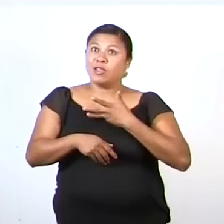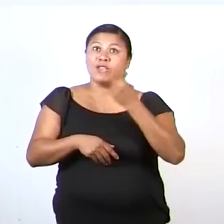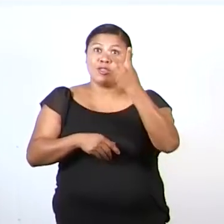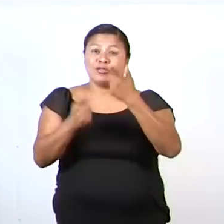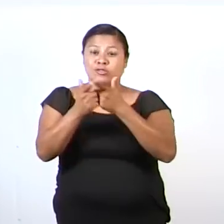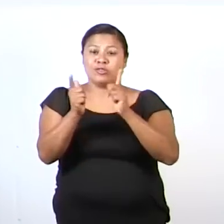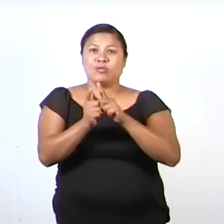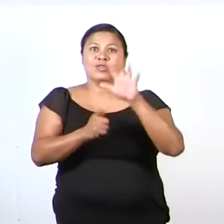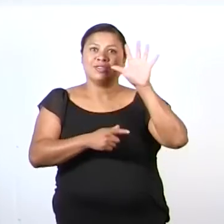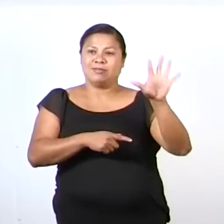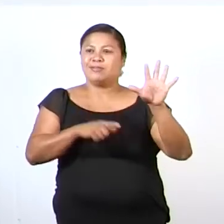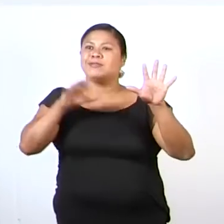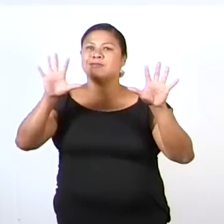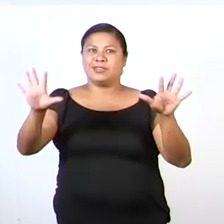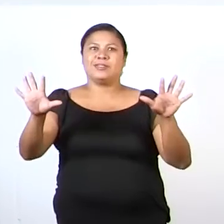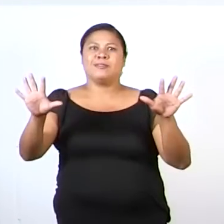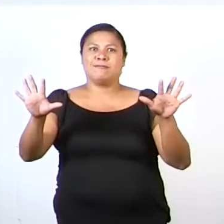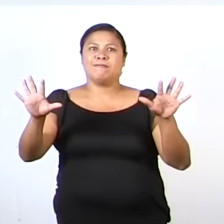colecciones de cinco elementos.